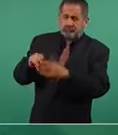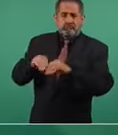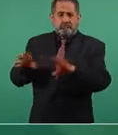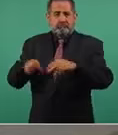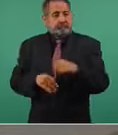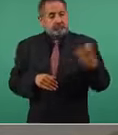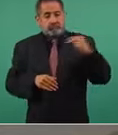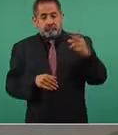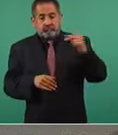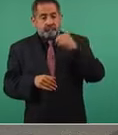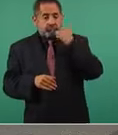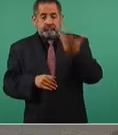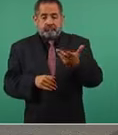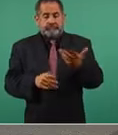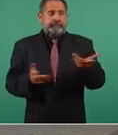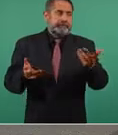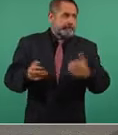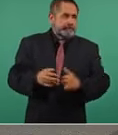entonces, existe eso,